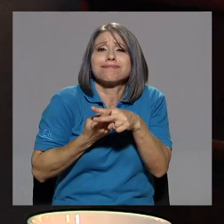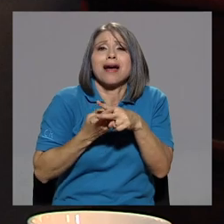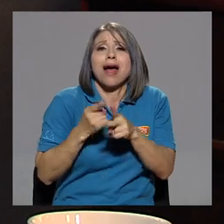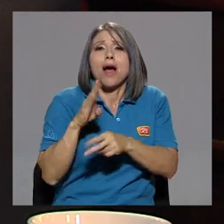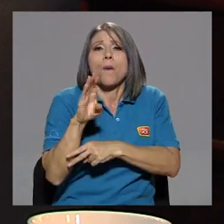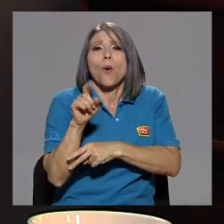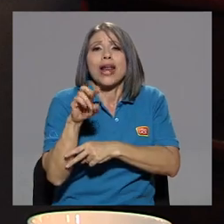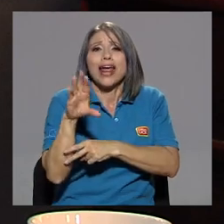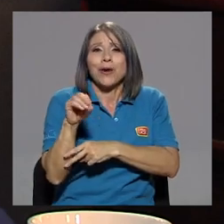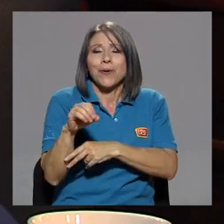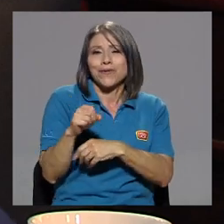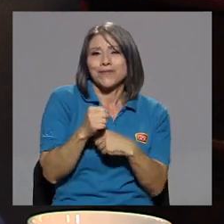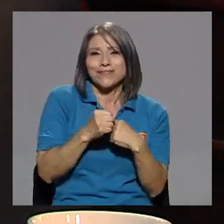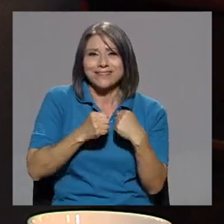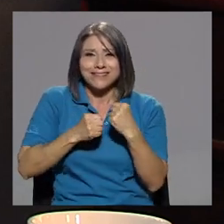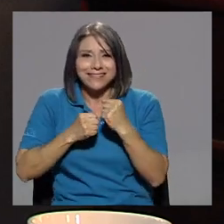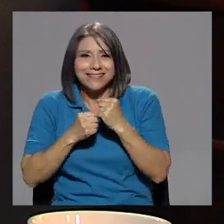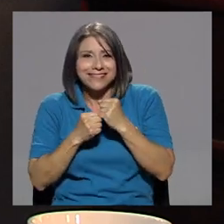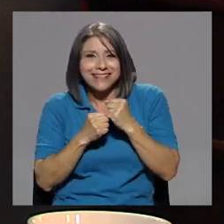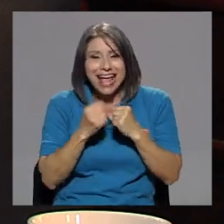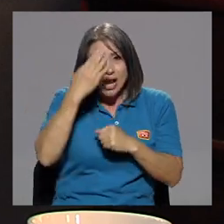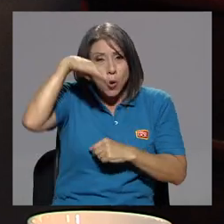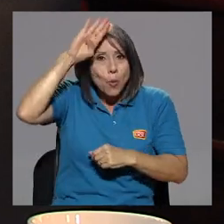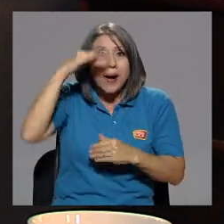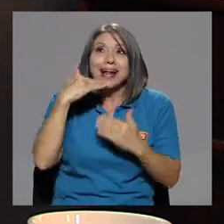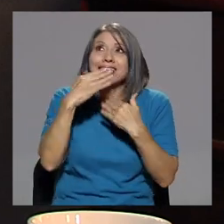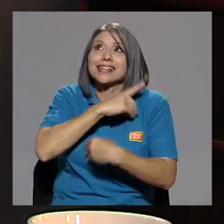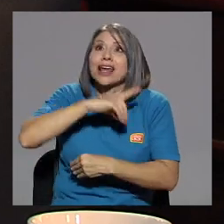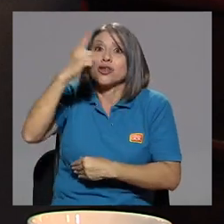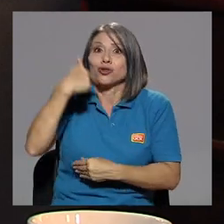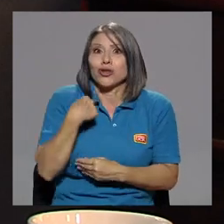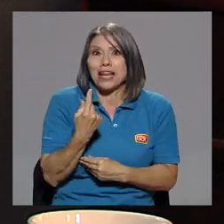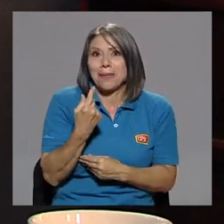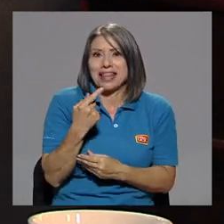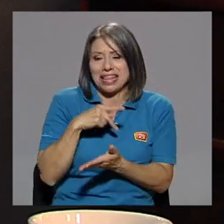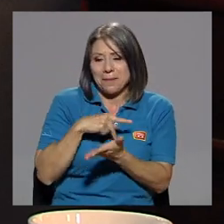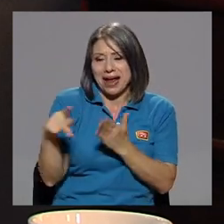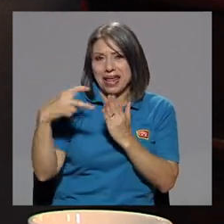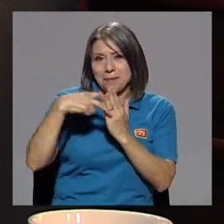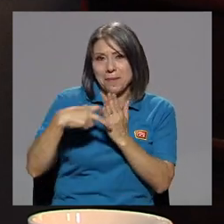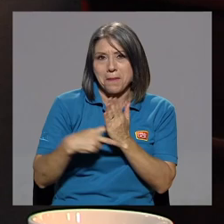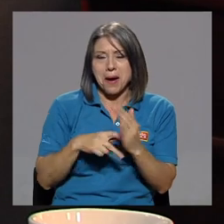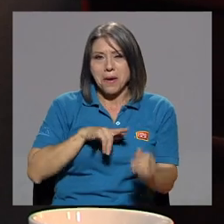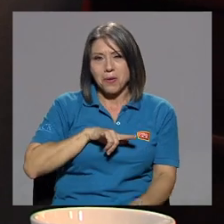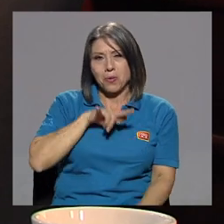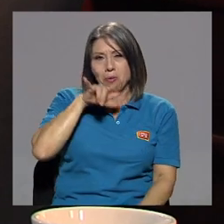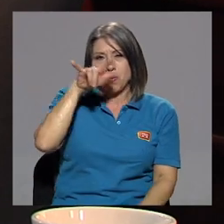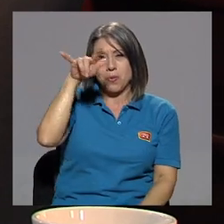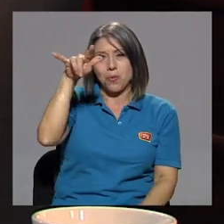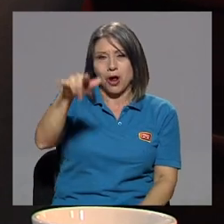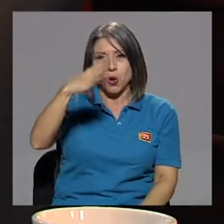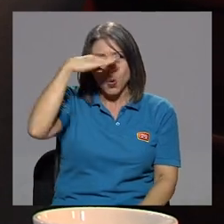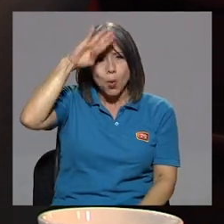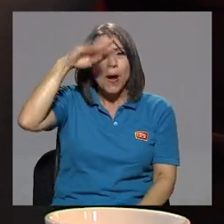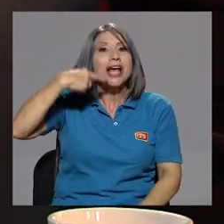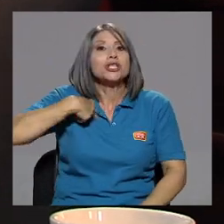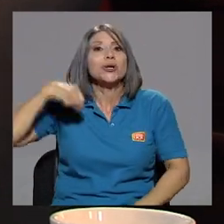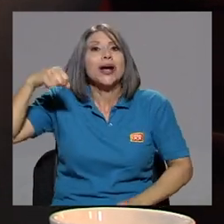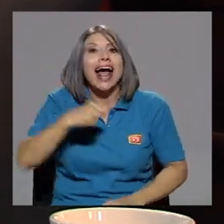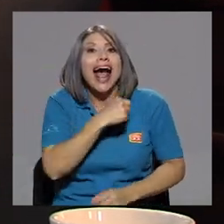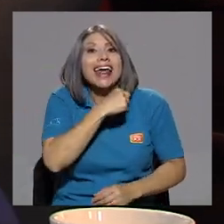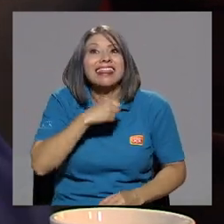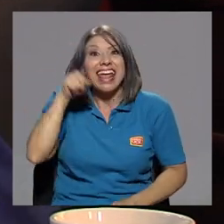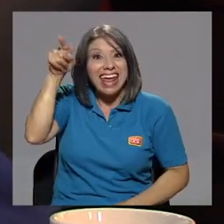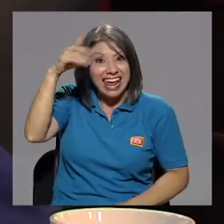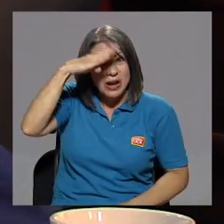Gracias a Dios, yo tenía platita y pagué mi pasaje y me fui para Cuba. Yo, amigos, canté en Cuba